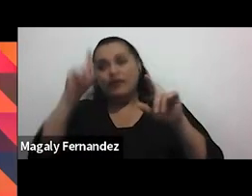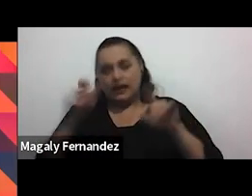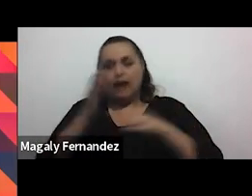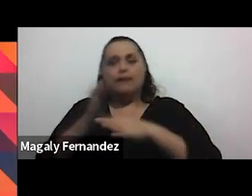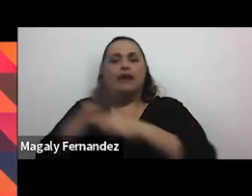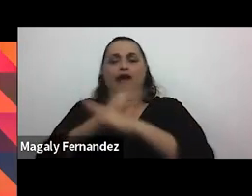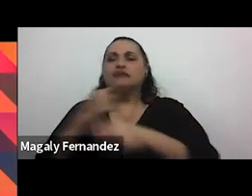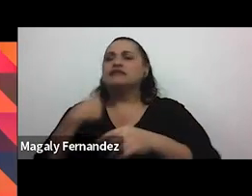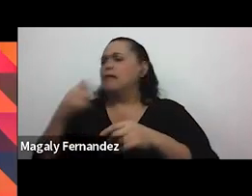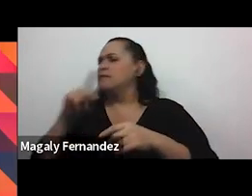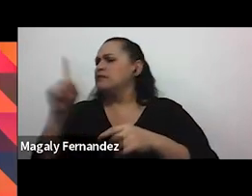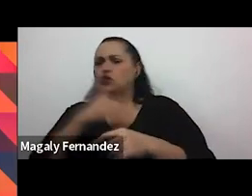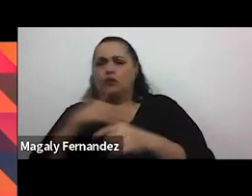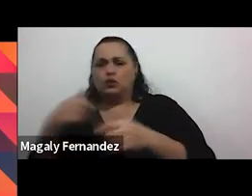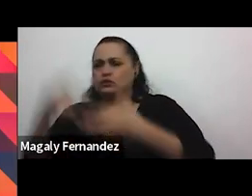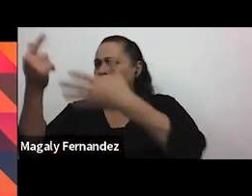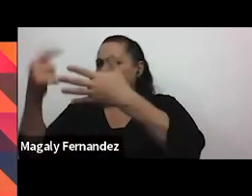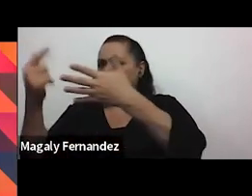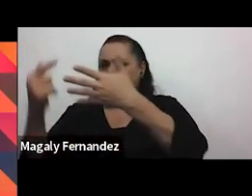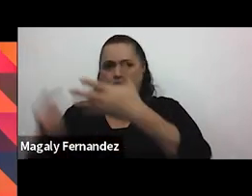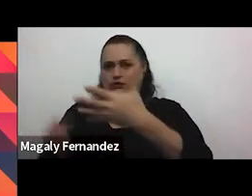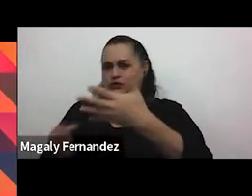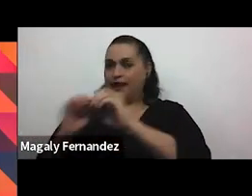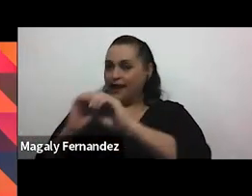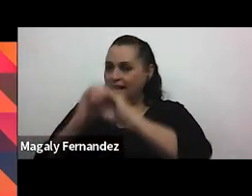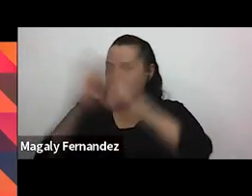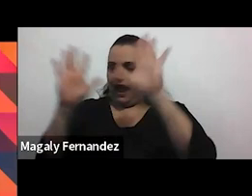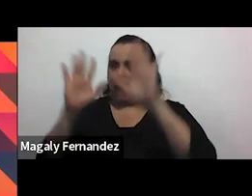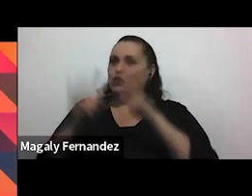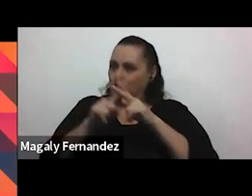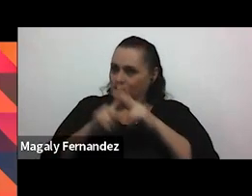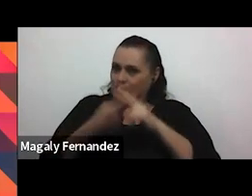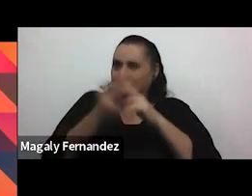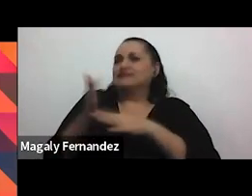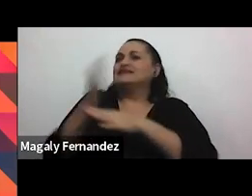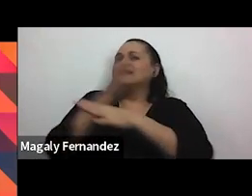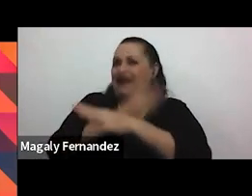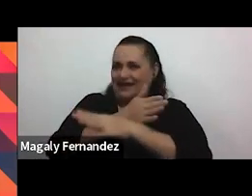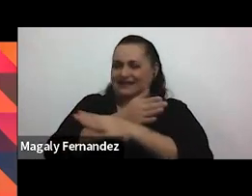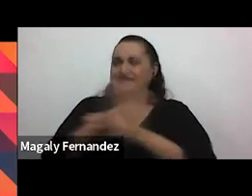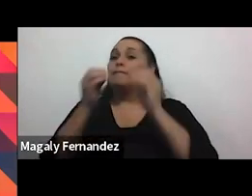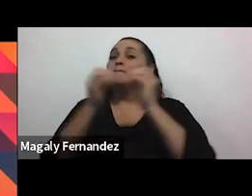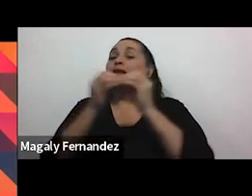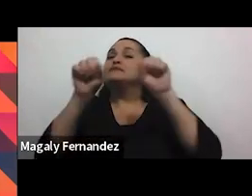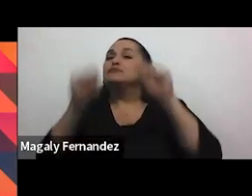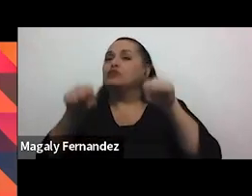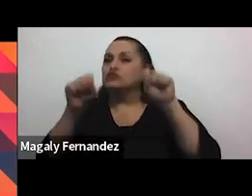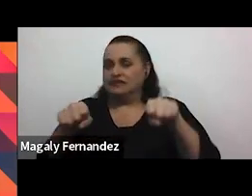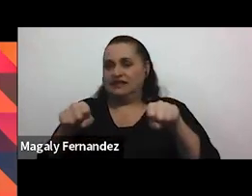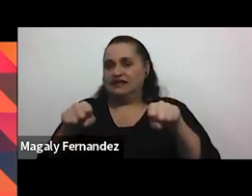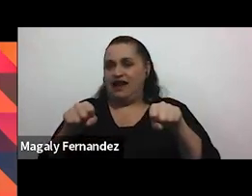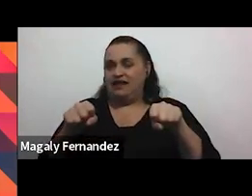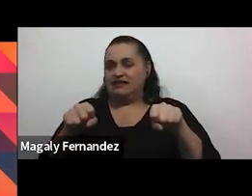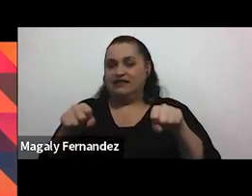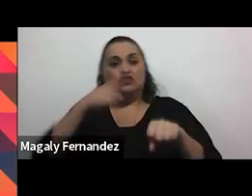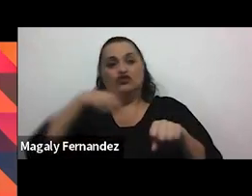hace que permitamos todo y entonces esto hace evidentemente que tengamos mucho más posibilidad de caer en una relación